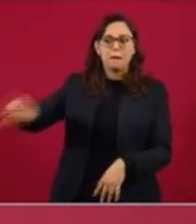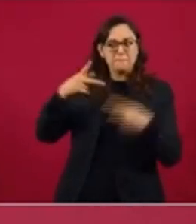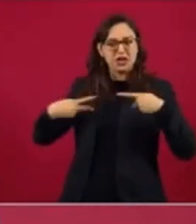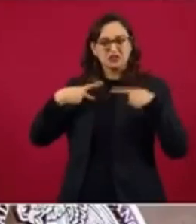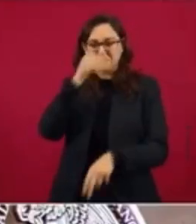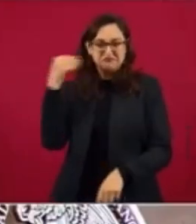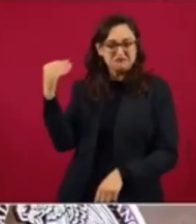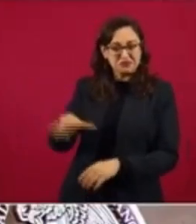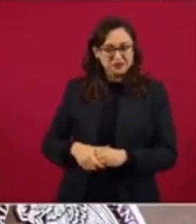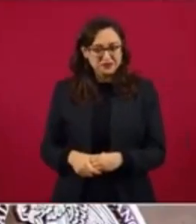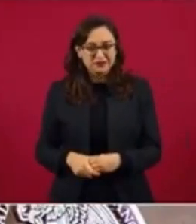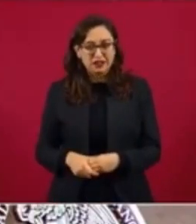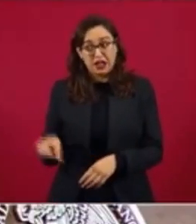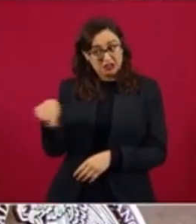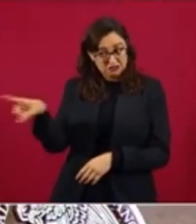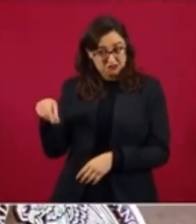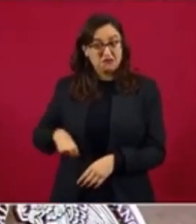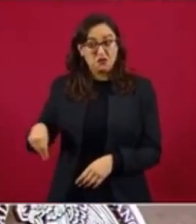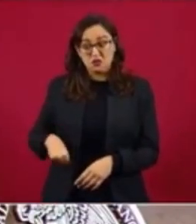El de tránsito.